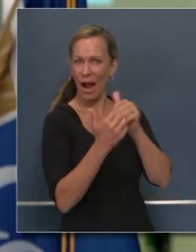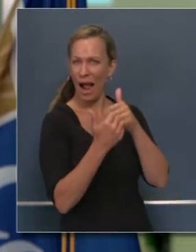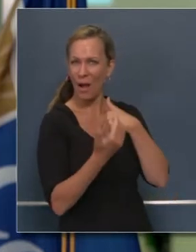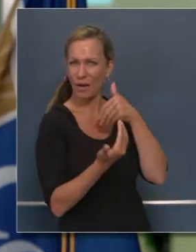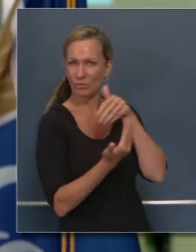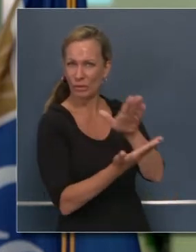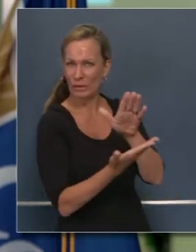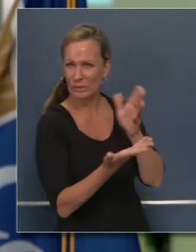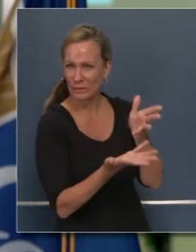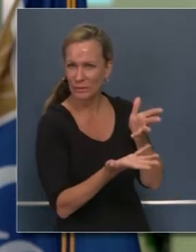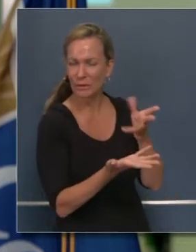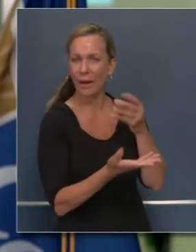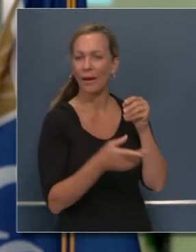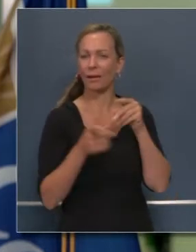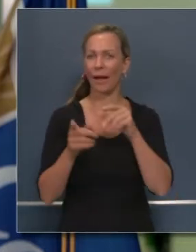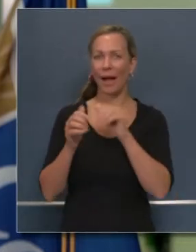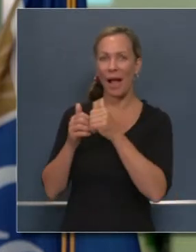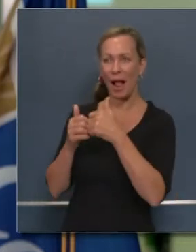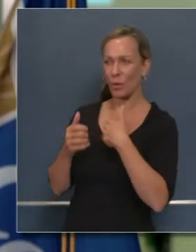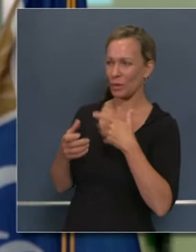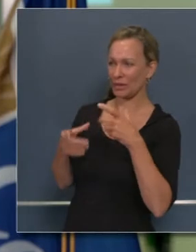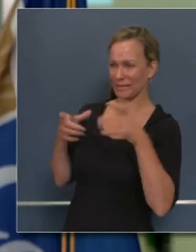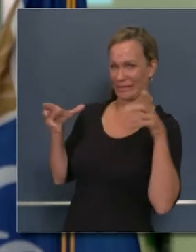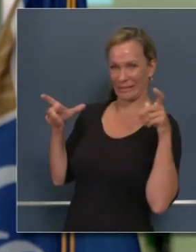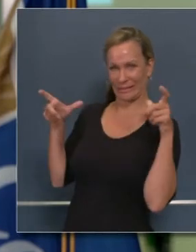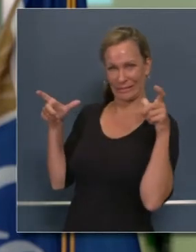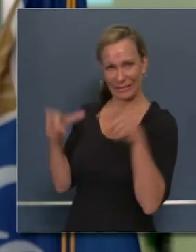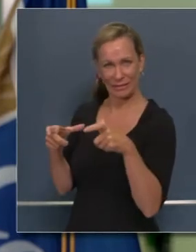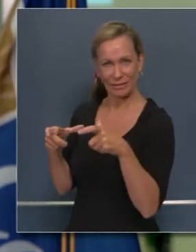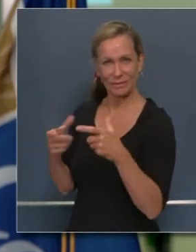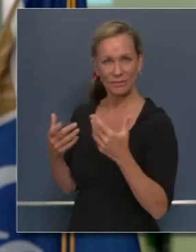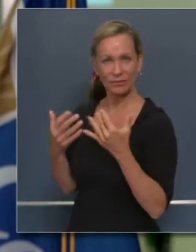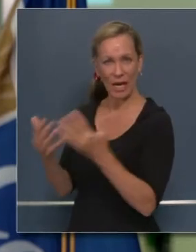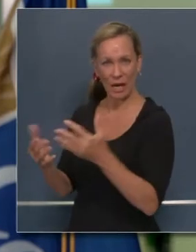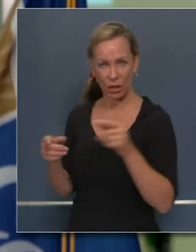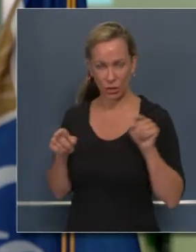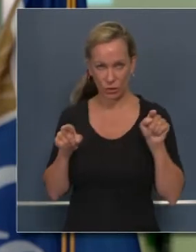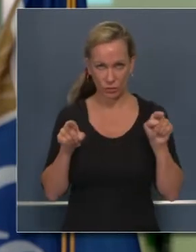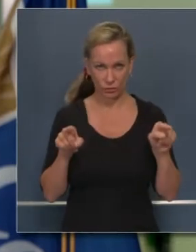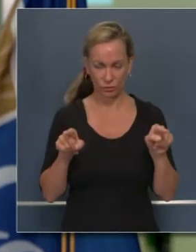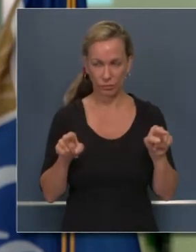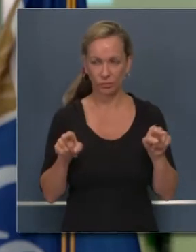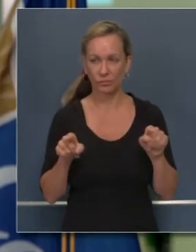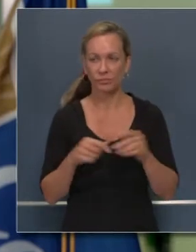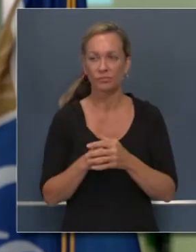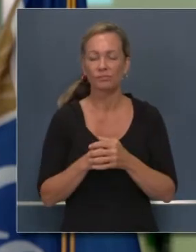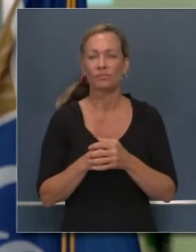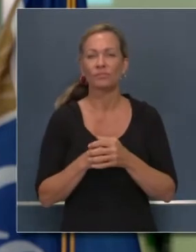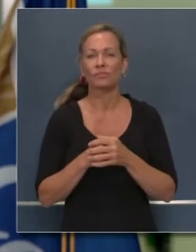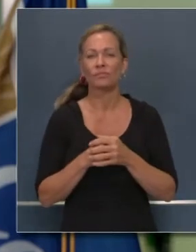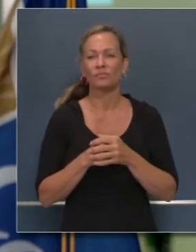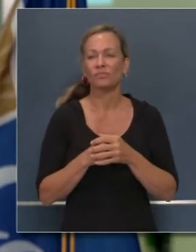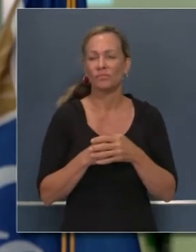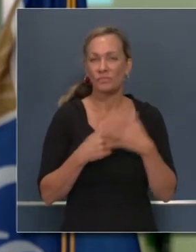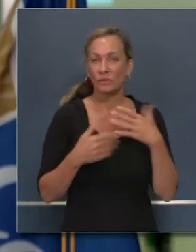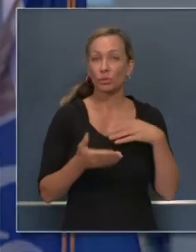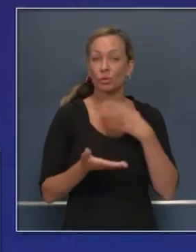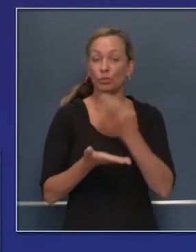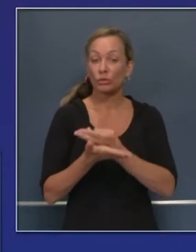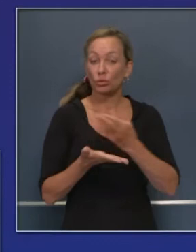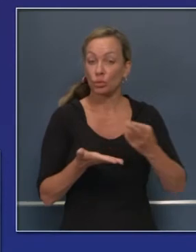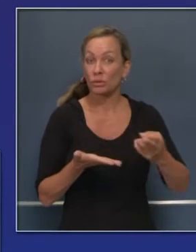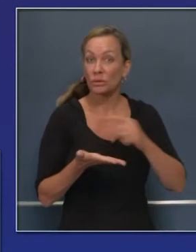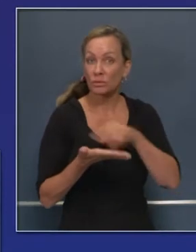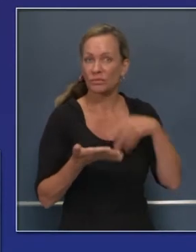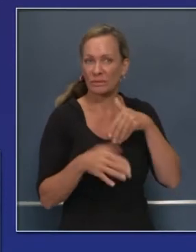estado. Básicamente y fundamentalmente estamos desplegando todos los recursos que tenemos, los que tenemos